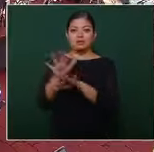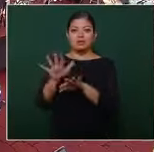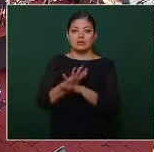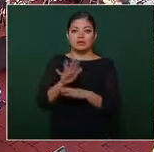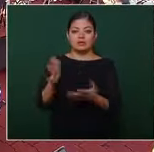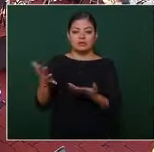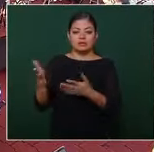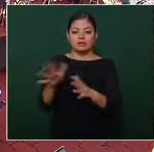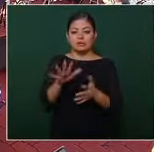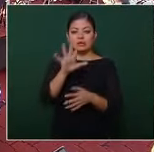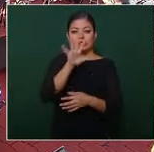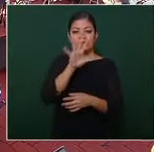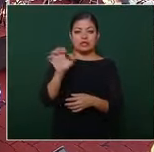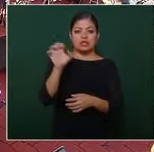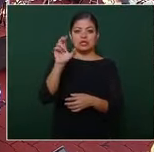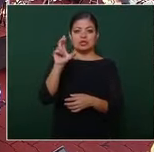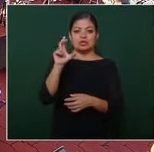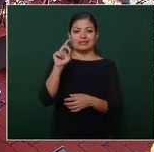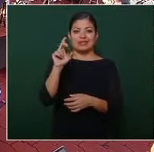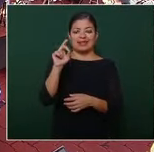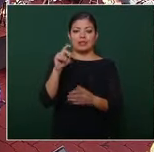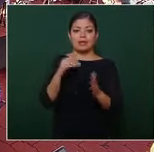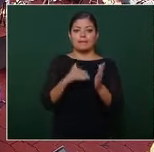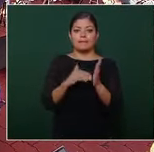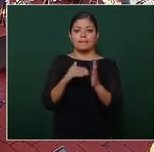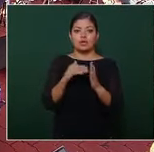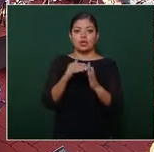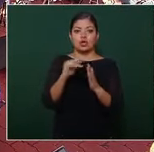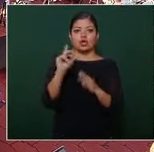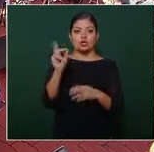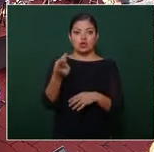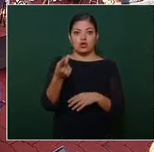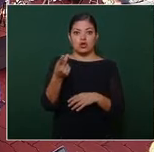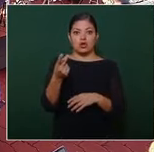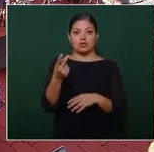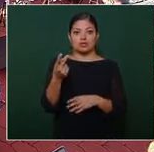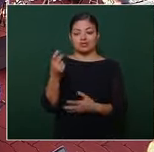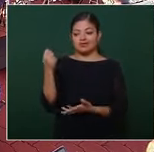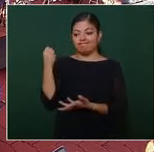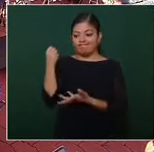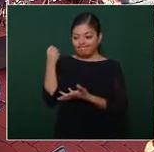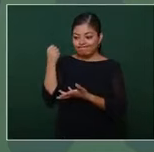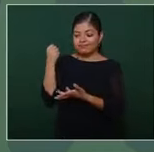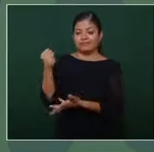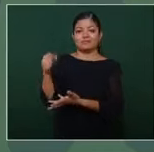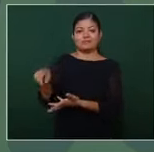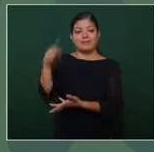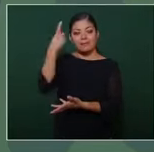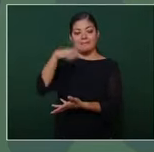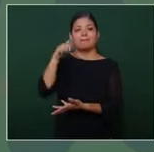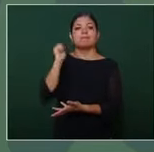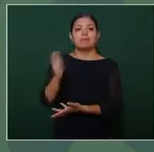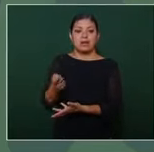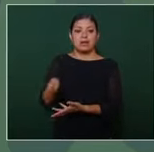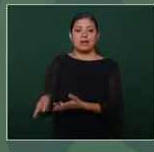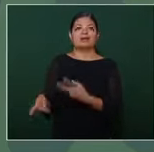530 millones de dólares que estamos destinando para producir